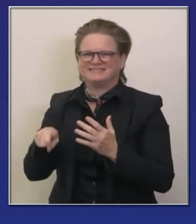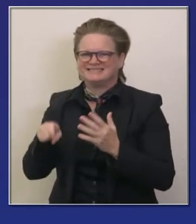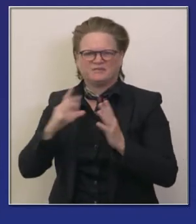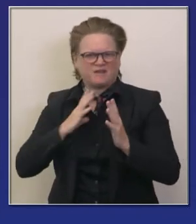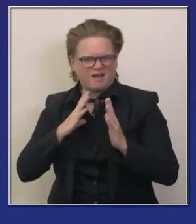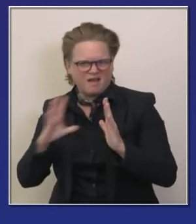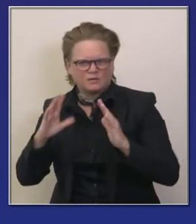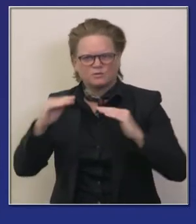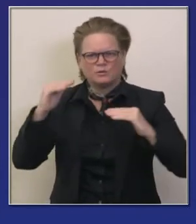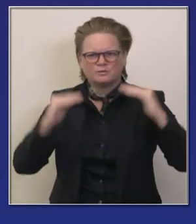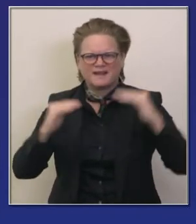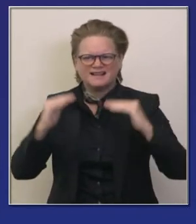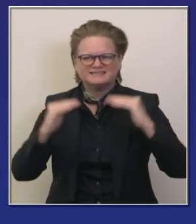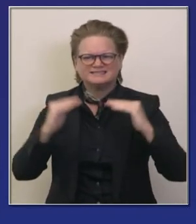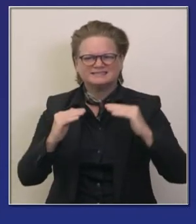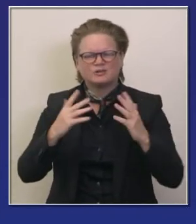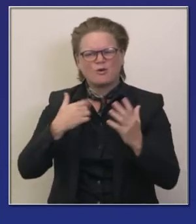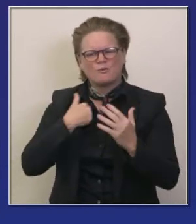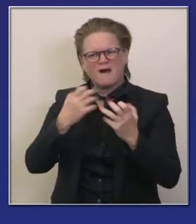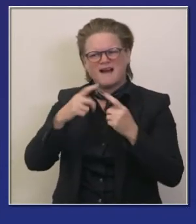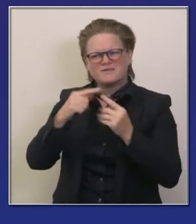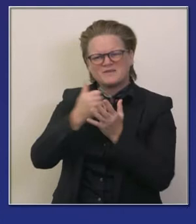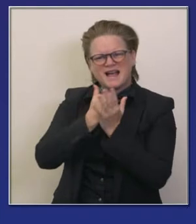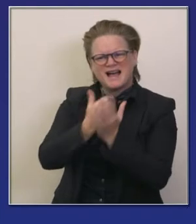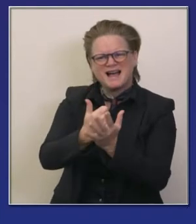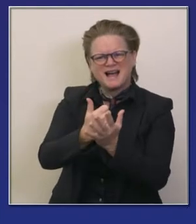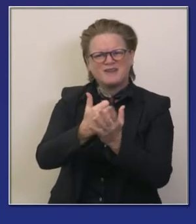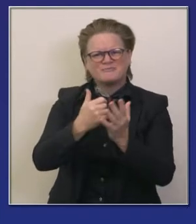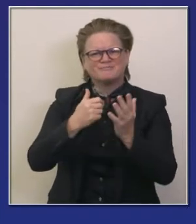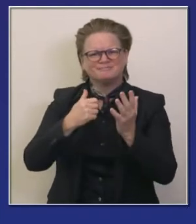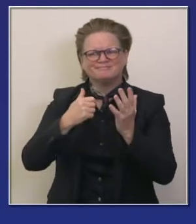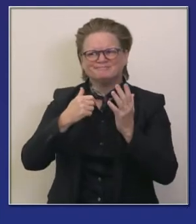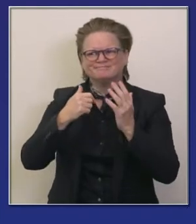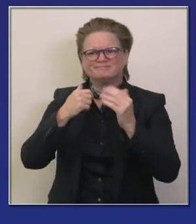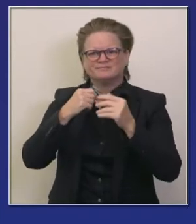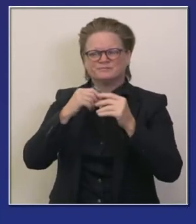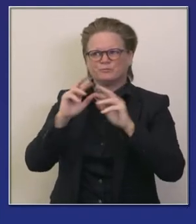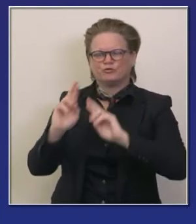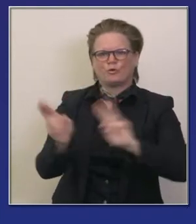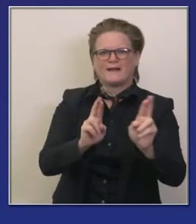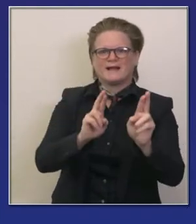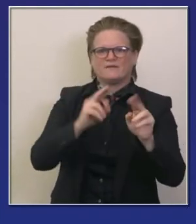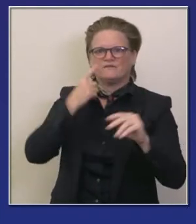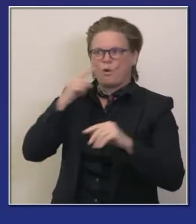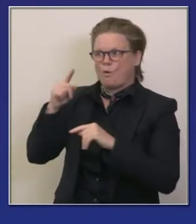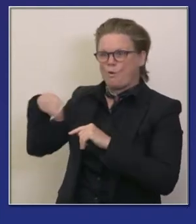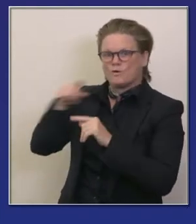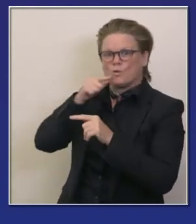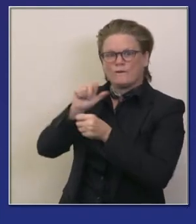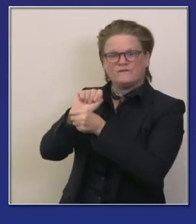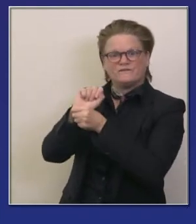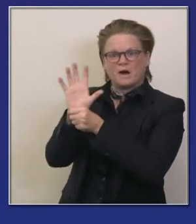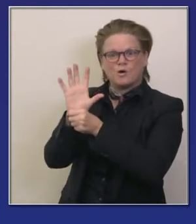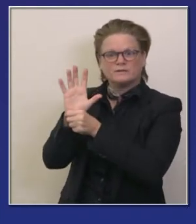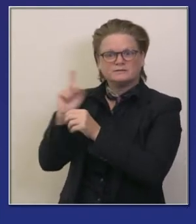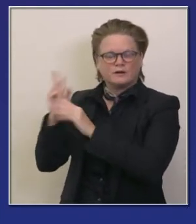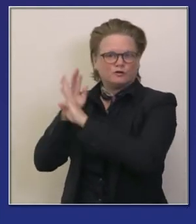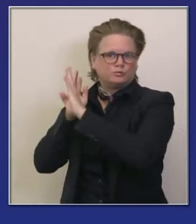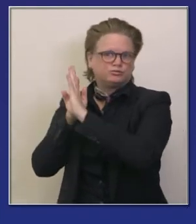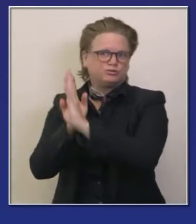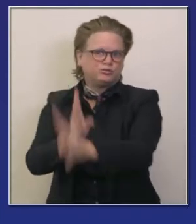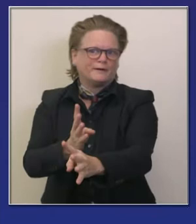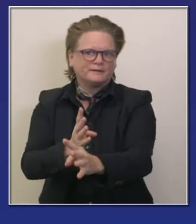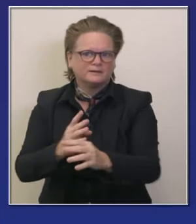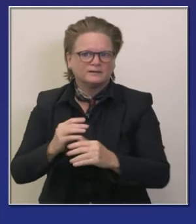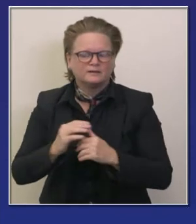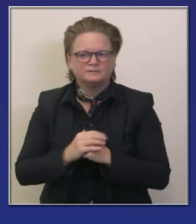dónde es necesario aumentar las capacidades provisiones regionalmente de acuerdo con el sistema bien